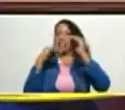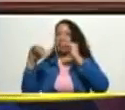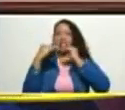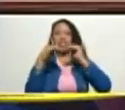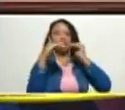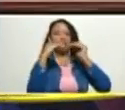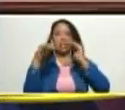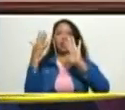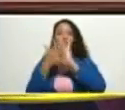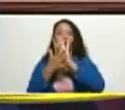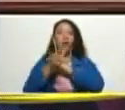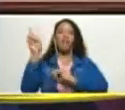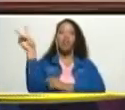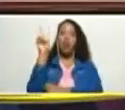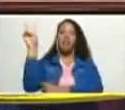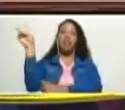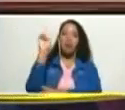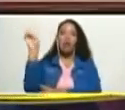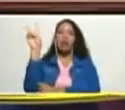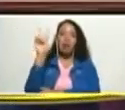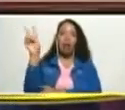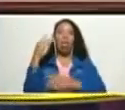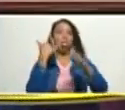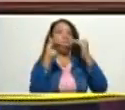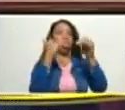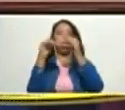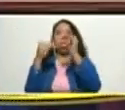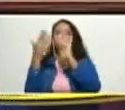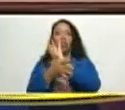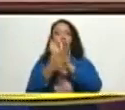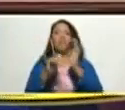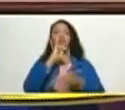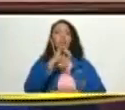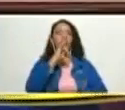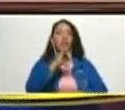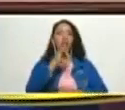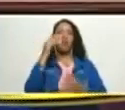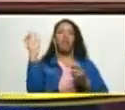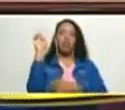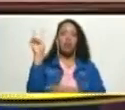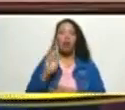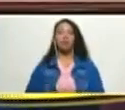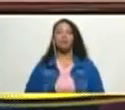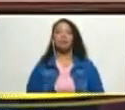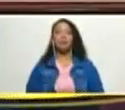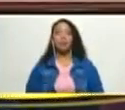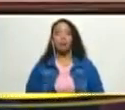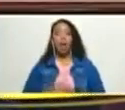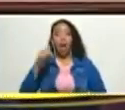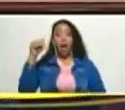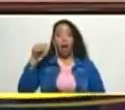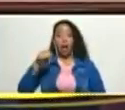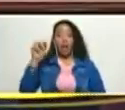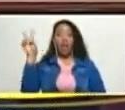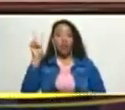Venezuela si él quisiera preguntarse en Venezuela